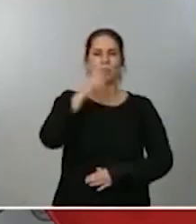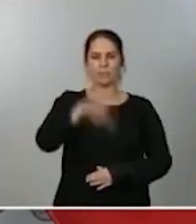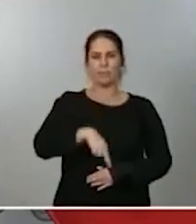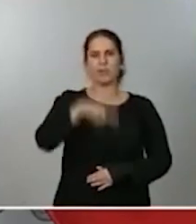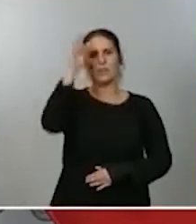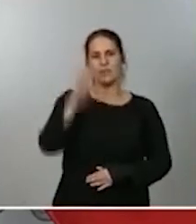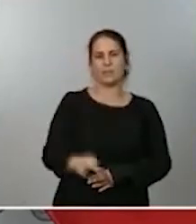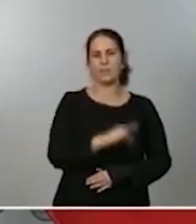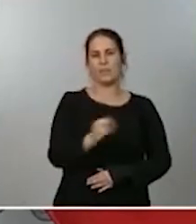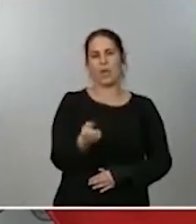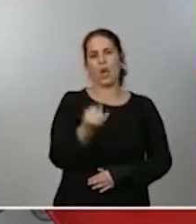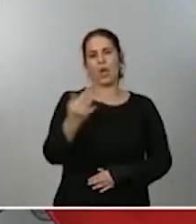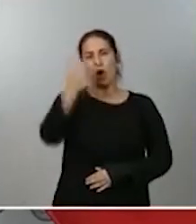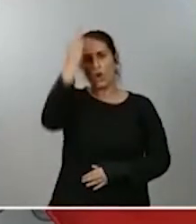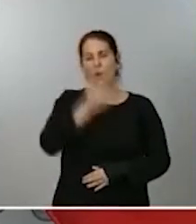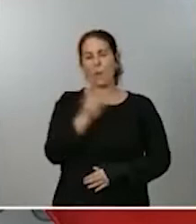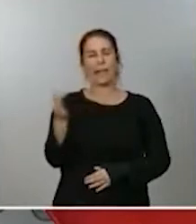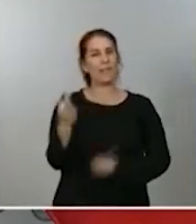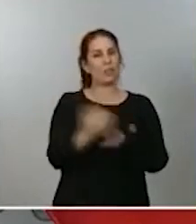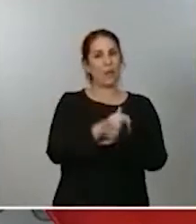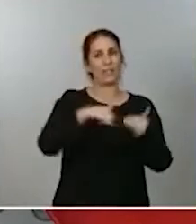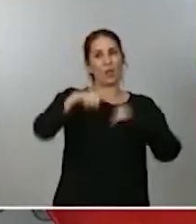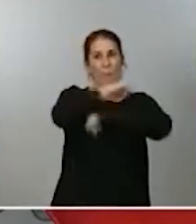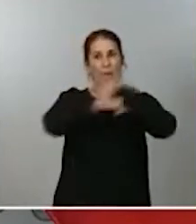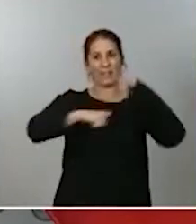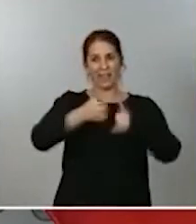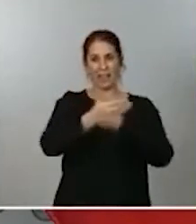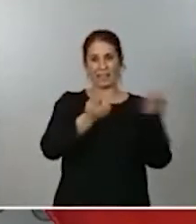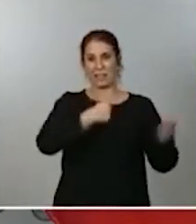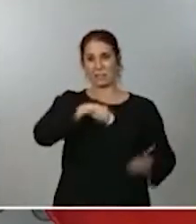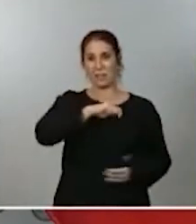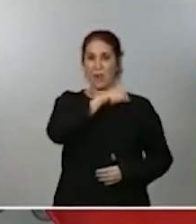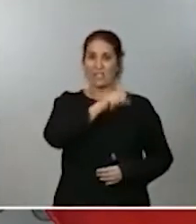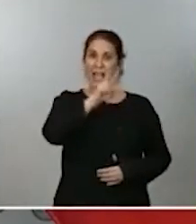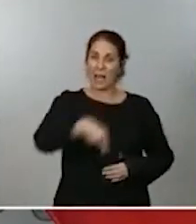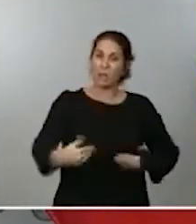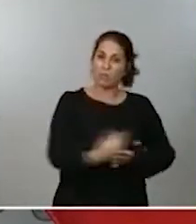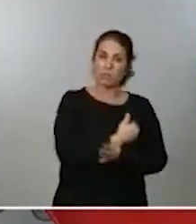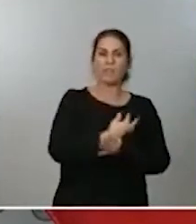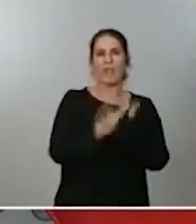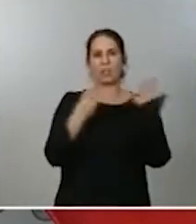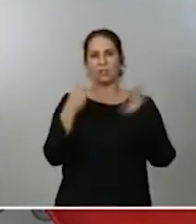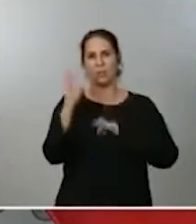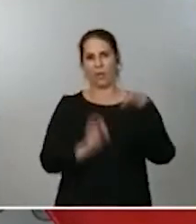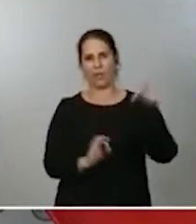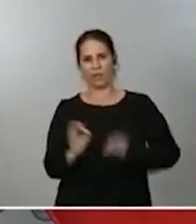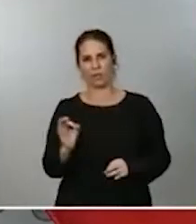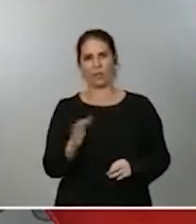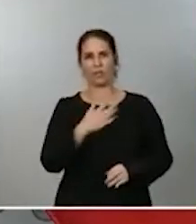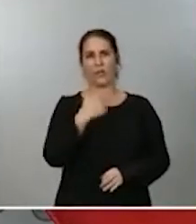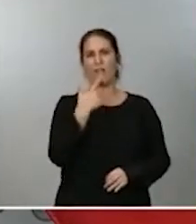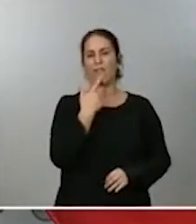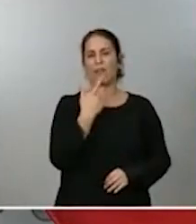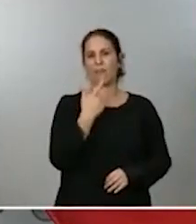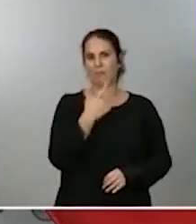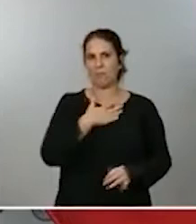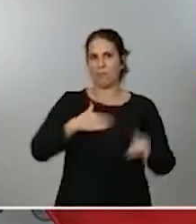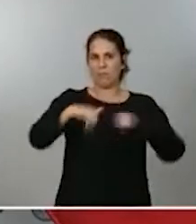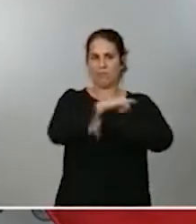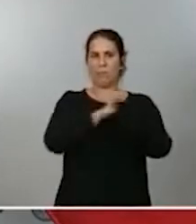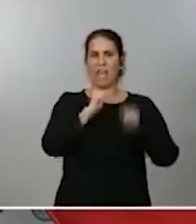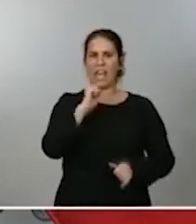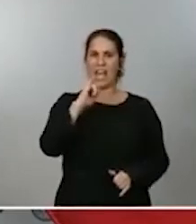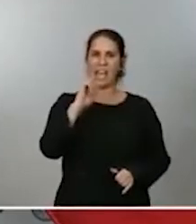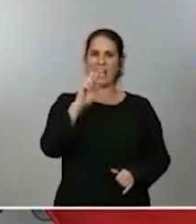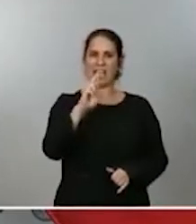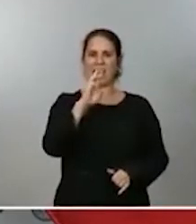conjunto de las compañías aéreas españolas. Por tanto, Ere Europa presta a juicio del Fondo de Solvencia un